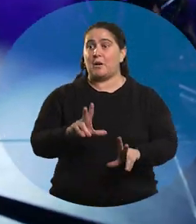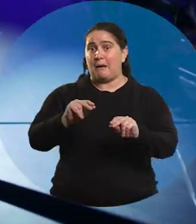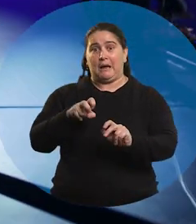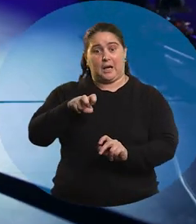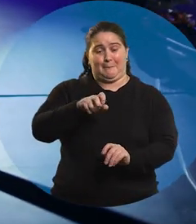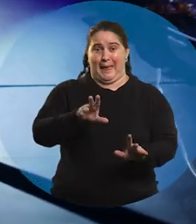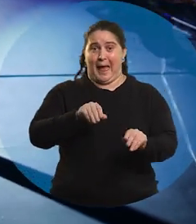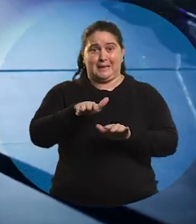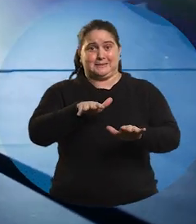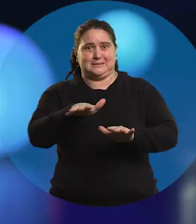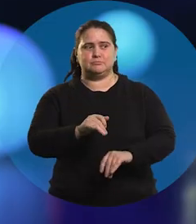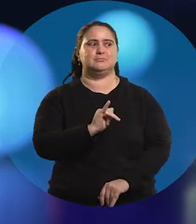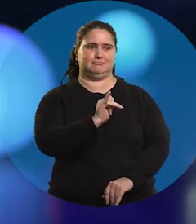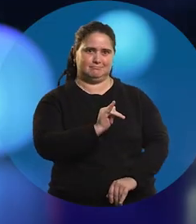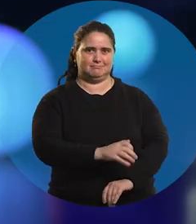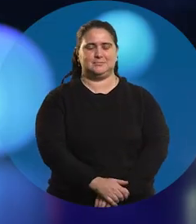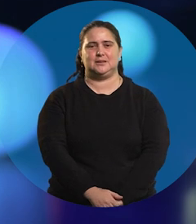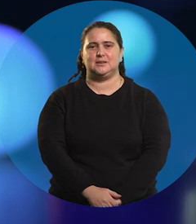Uy, cómo se mueve esta palera. sí, se mueve.